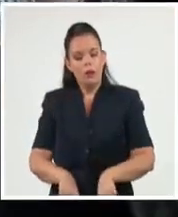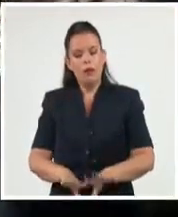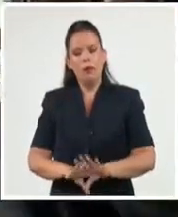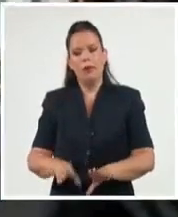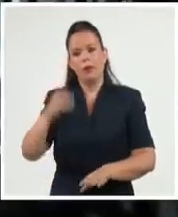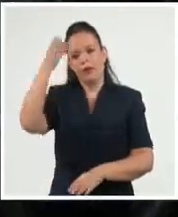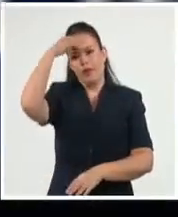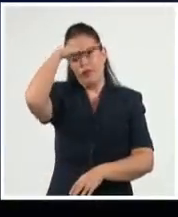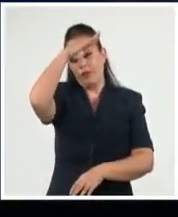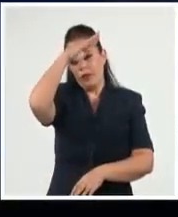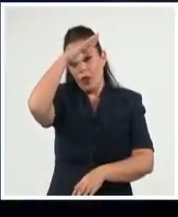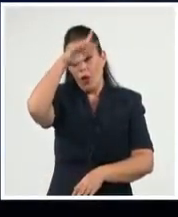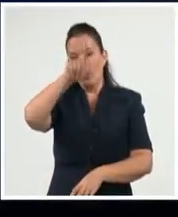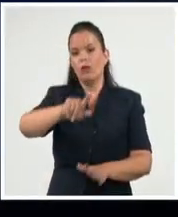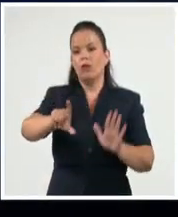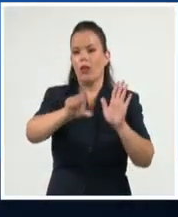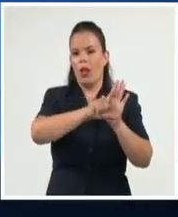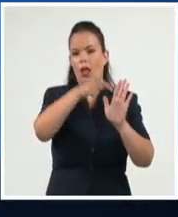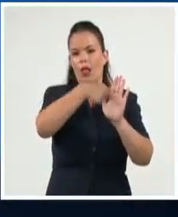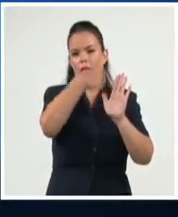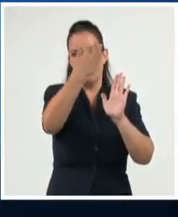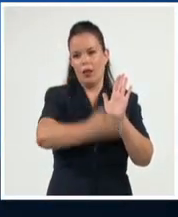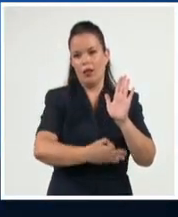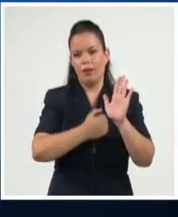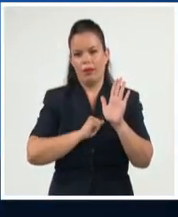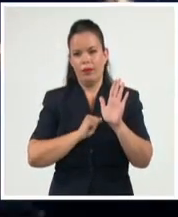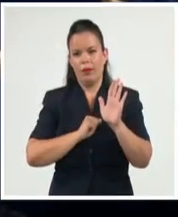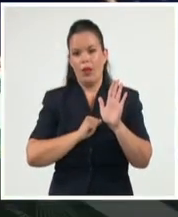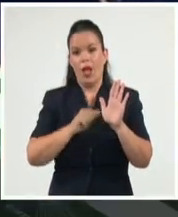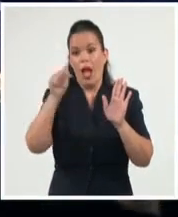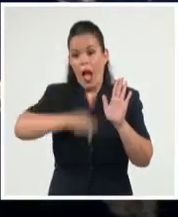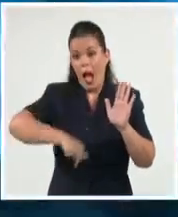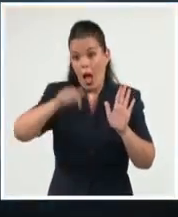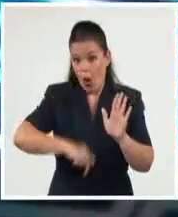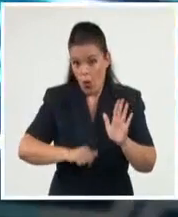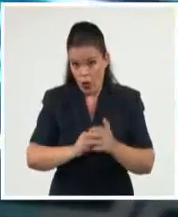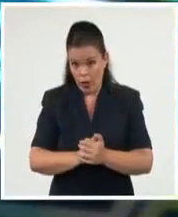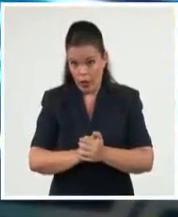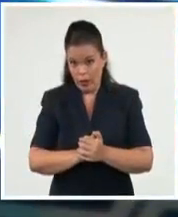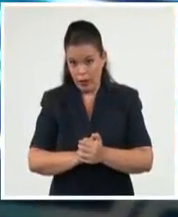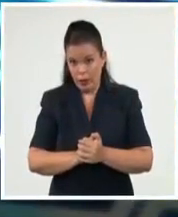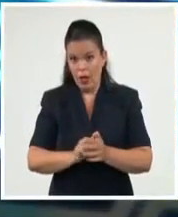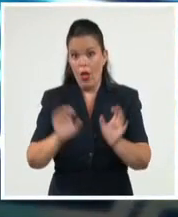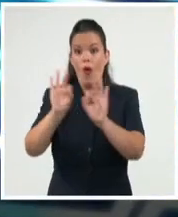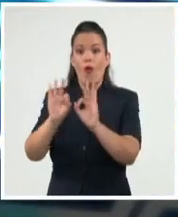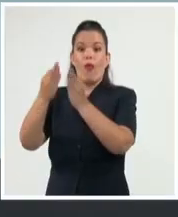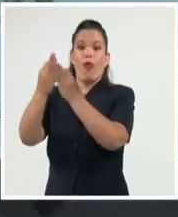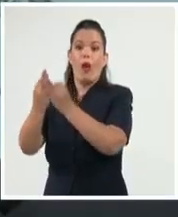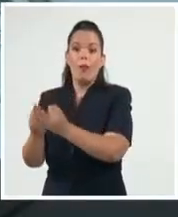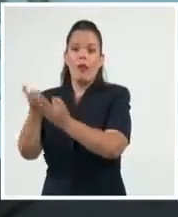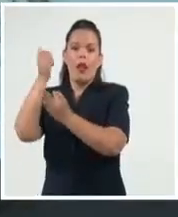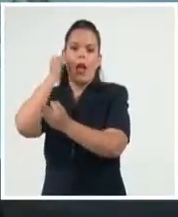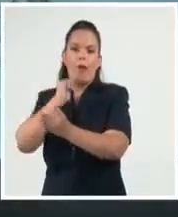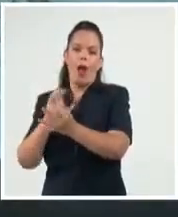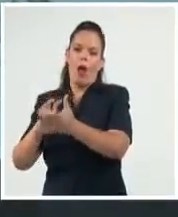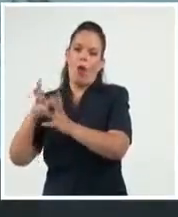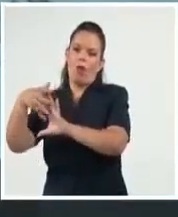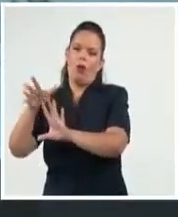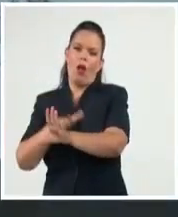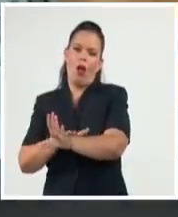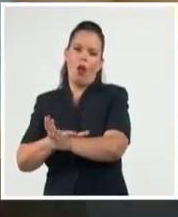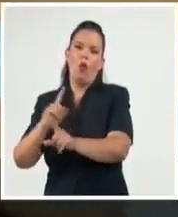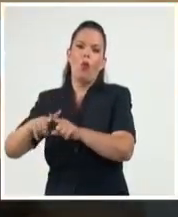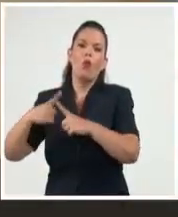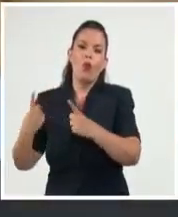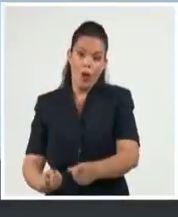actualmente las personas están pagando en Estados Unidos hasta 30 dólares o más por cada 100 que envían a sus familiares en